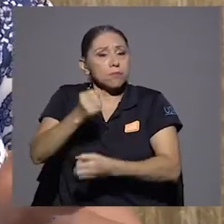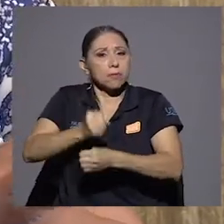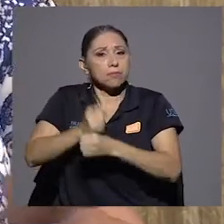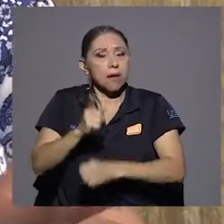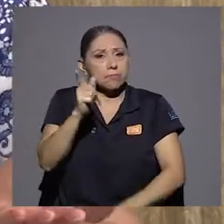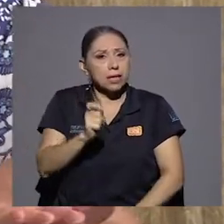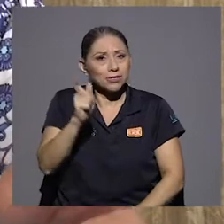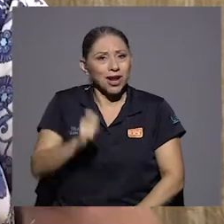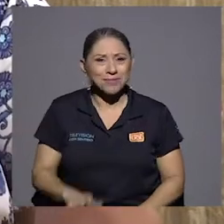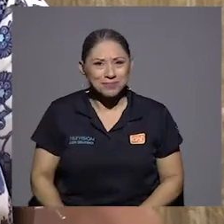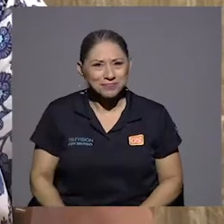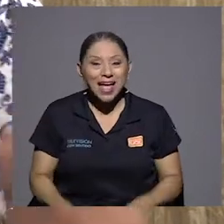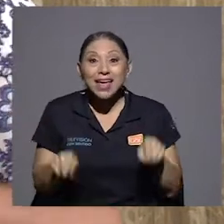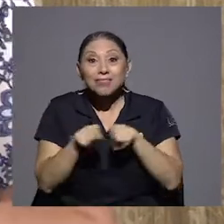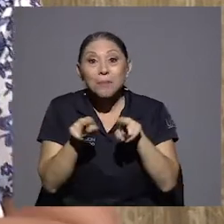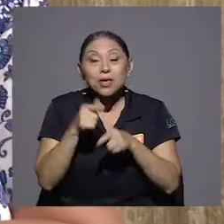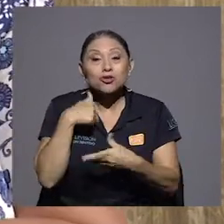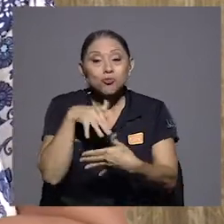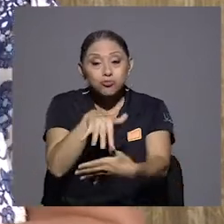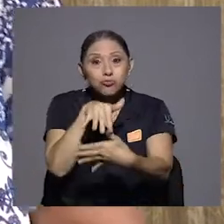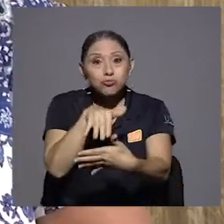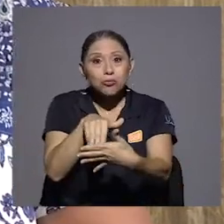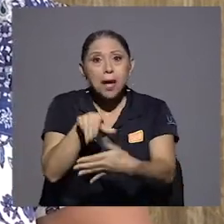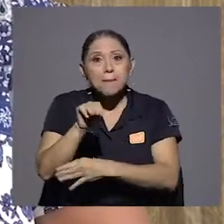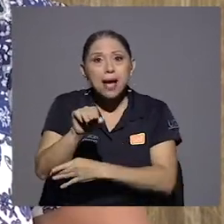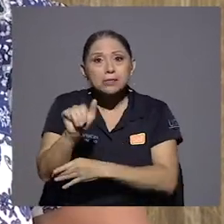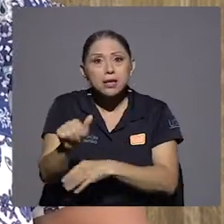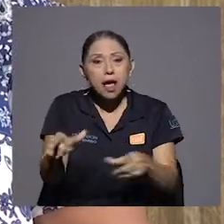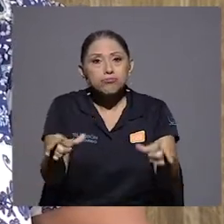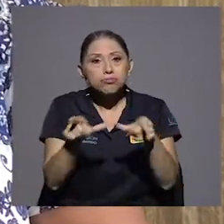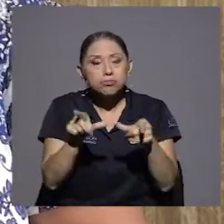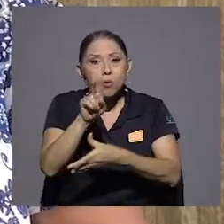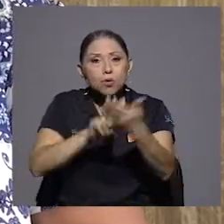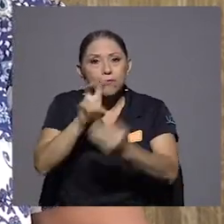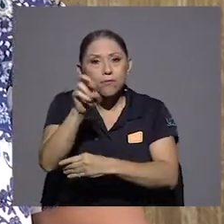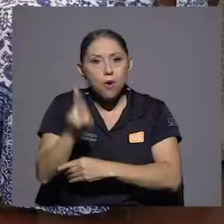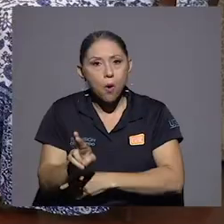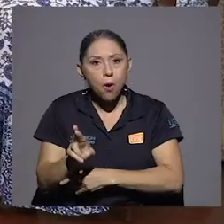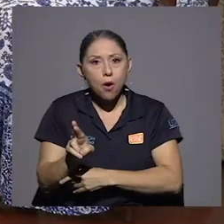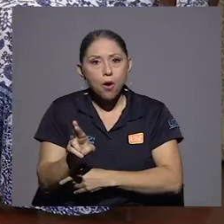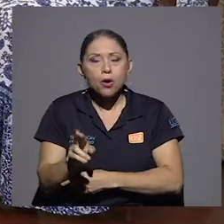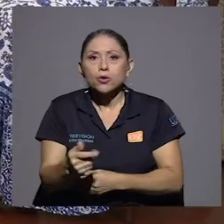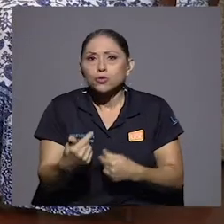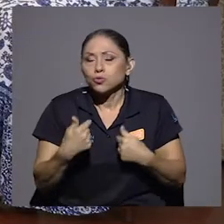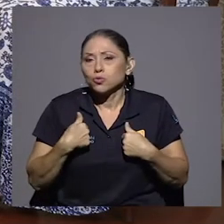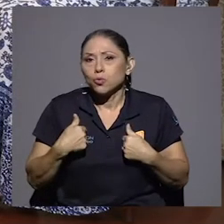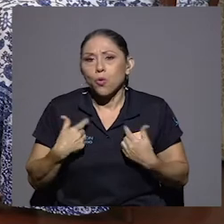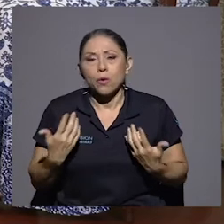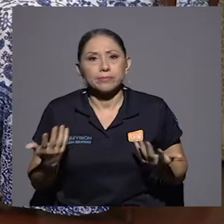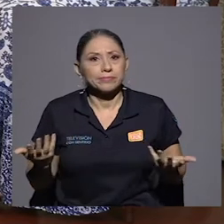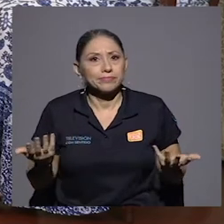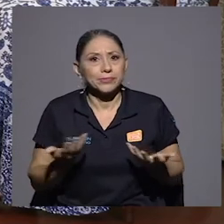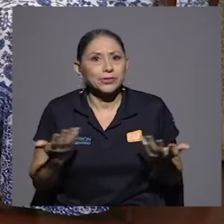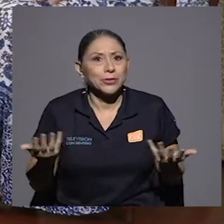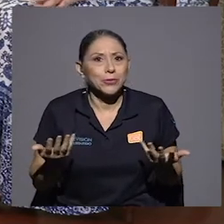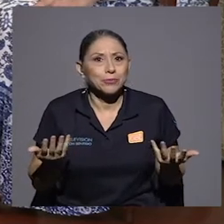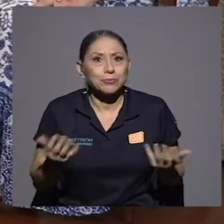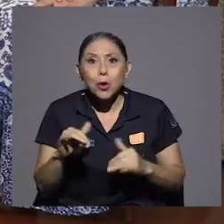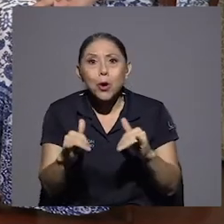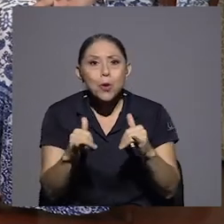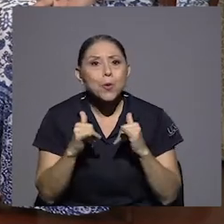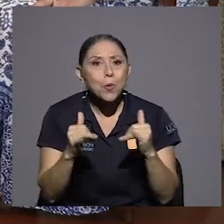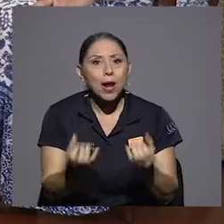Pasé por la universidad, o sea, me gradué de la maestría en la Universidad de Costa Rica. Entonces yo he sido como muchos